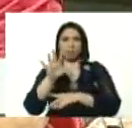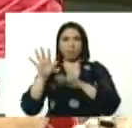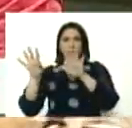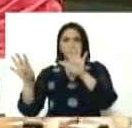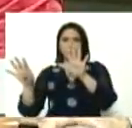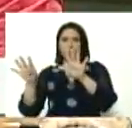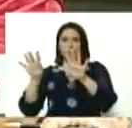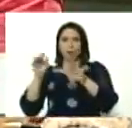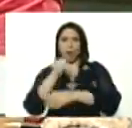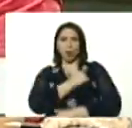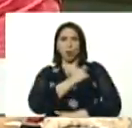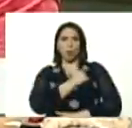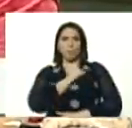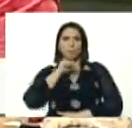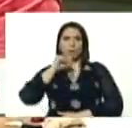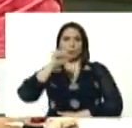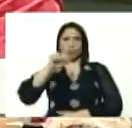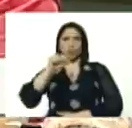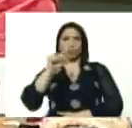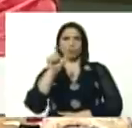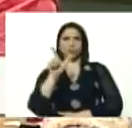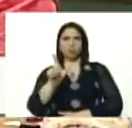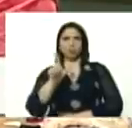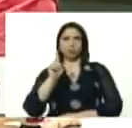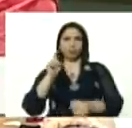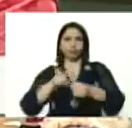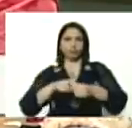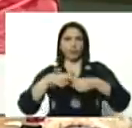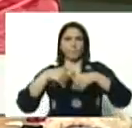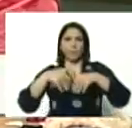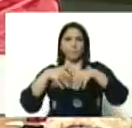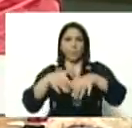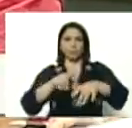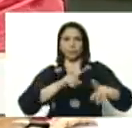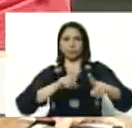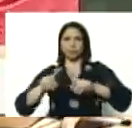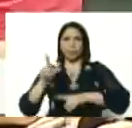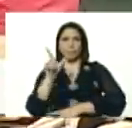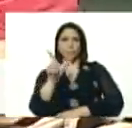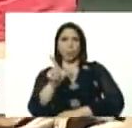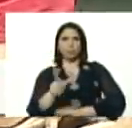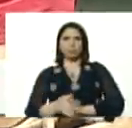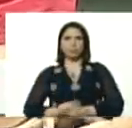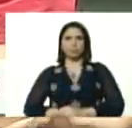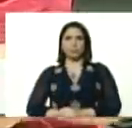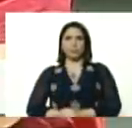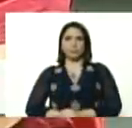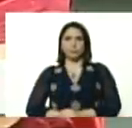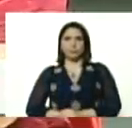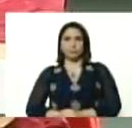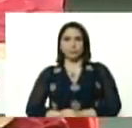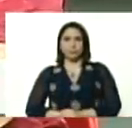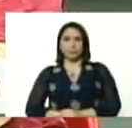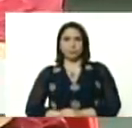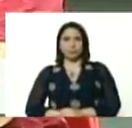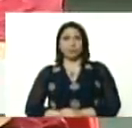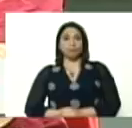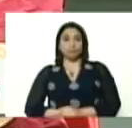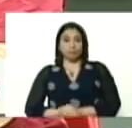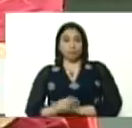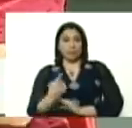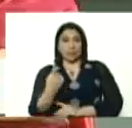959 compañeros, compañeras, como militantes, activos, del Partido Socialista Unido de Venezuela, eso es una,